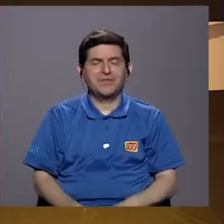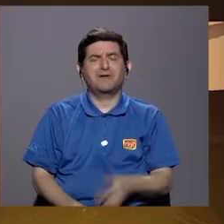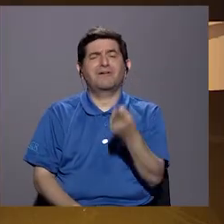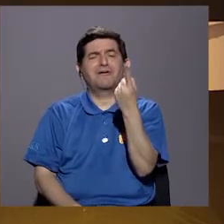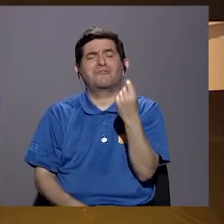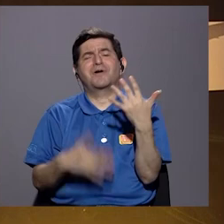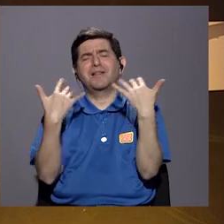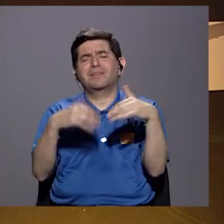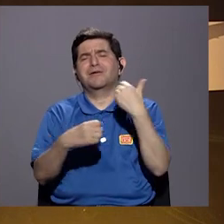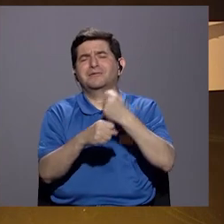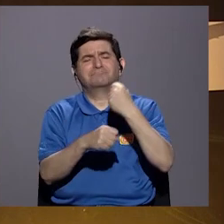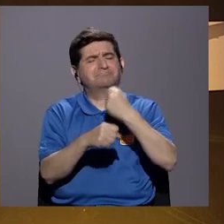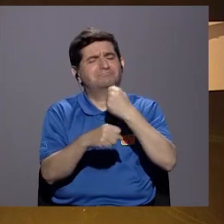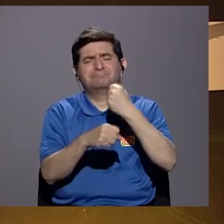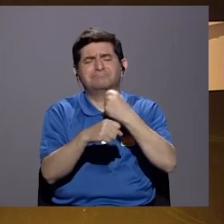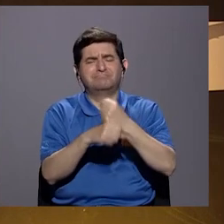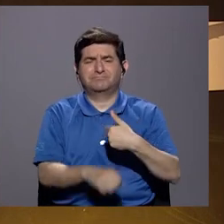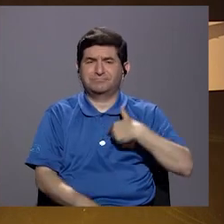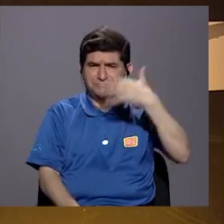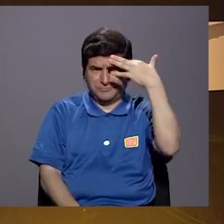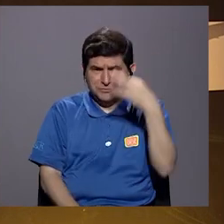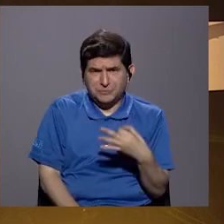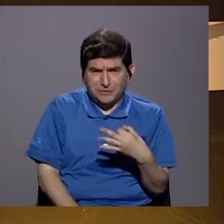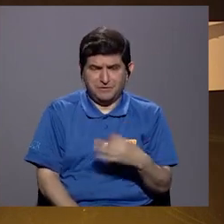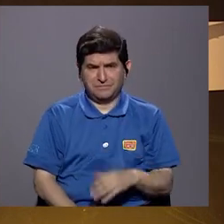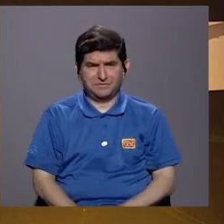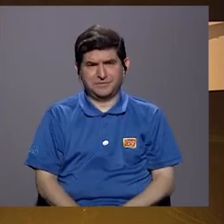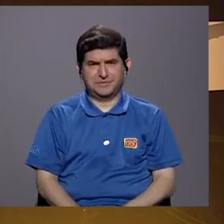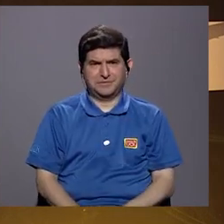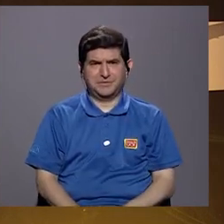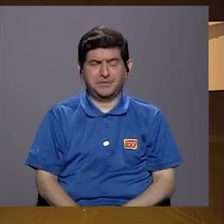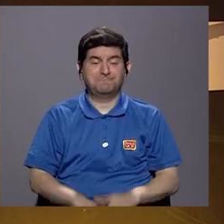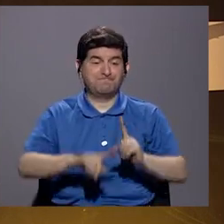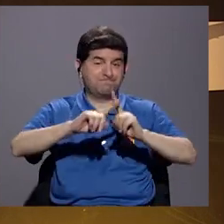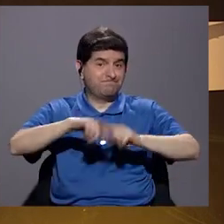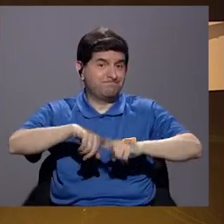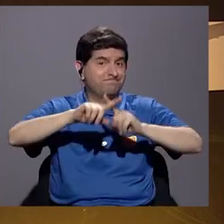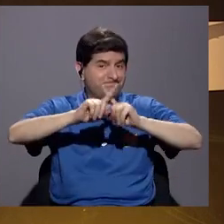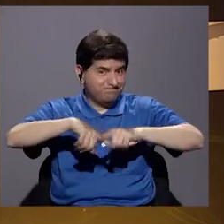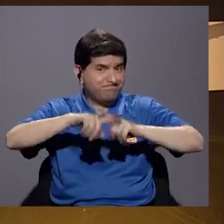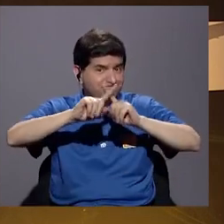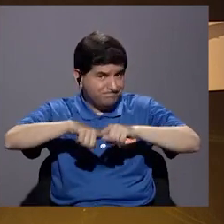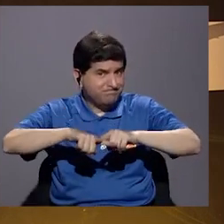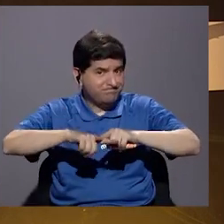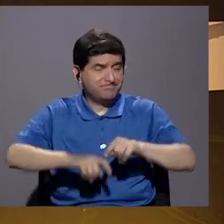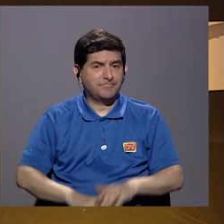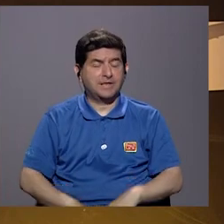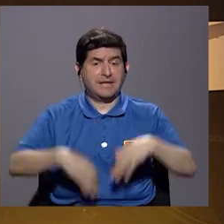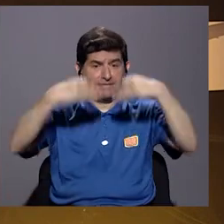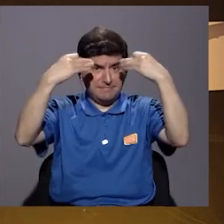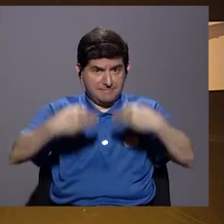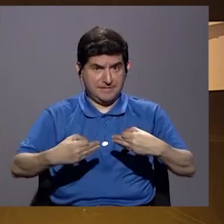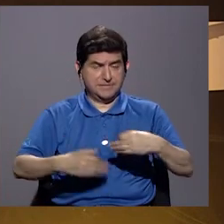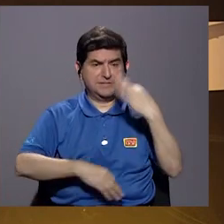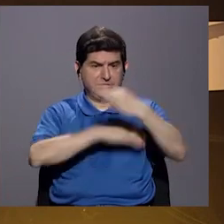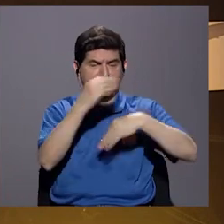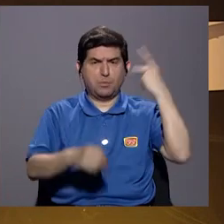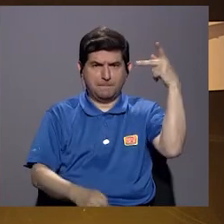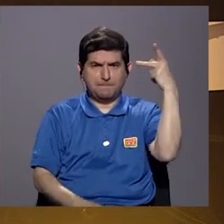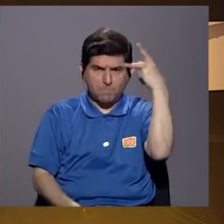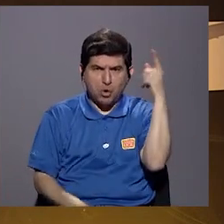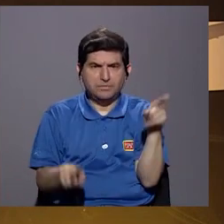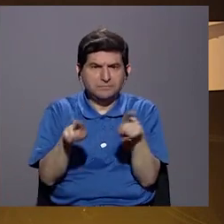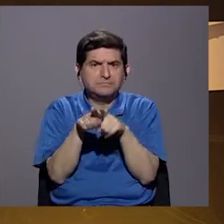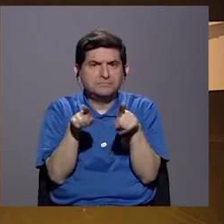todavía queda mucho trabajo por hacer. Y creo que va a depender en mucho de la decisión, no solo de tipo